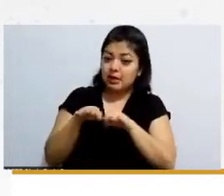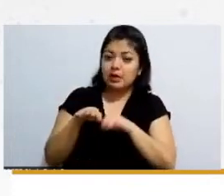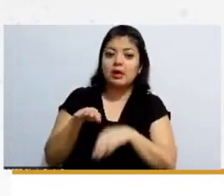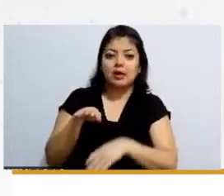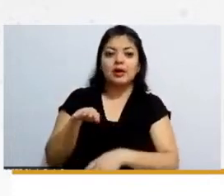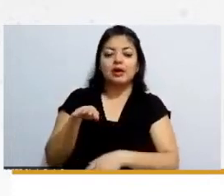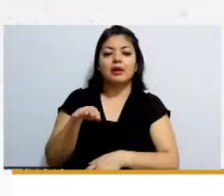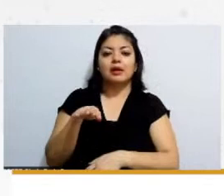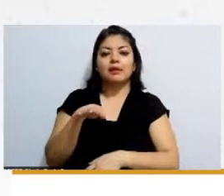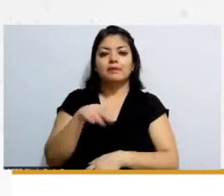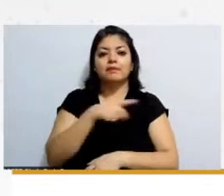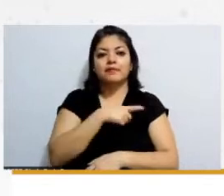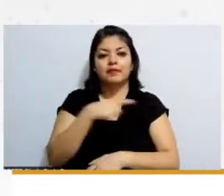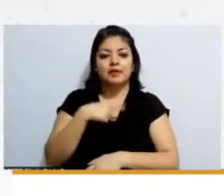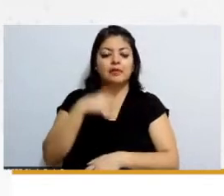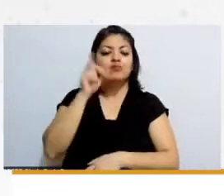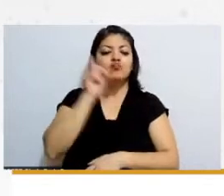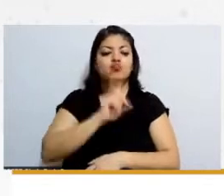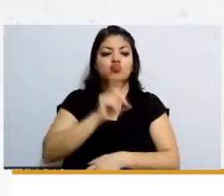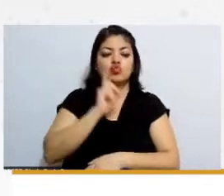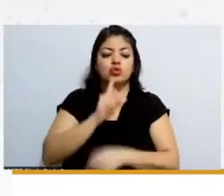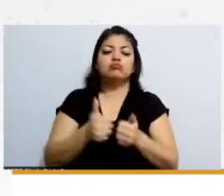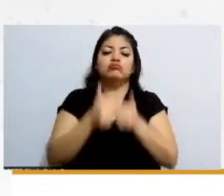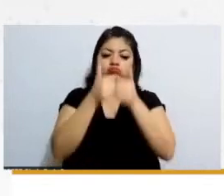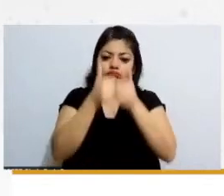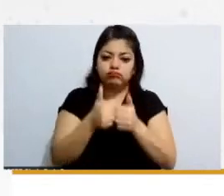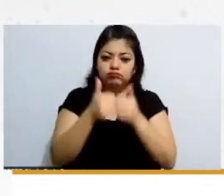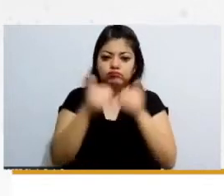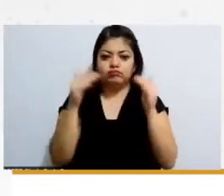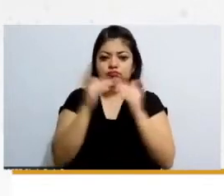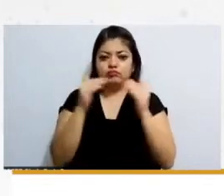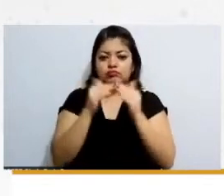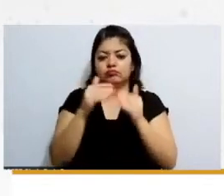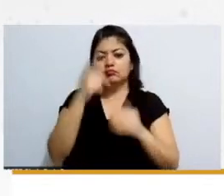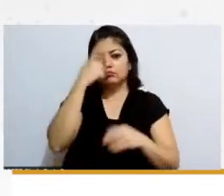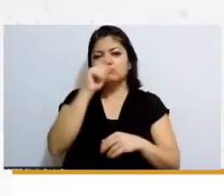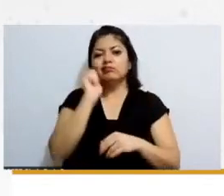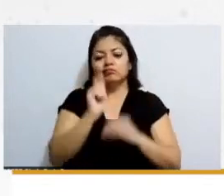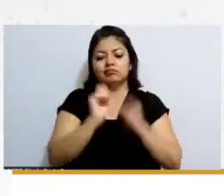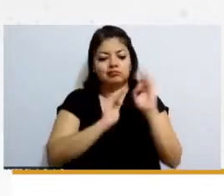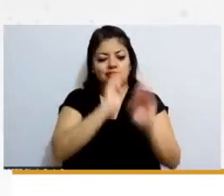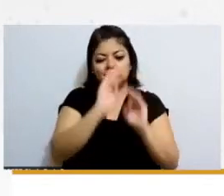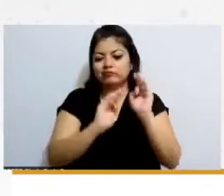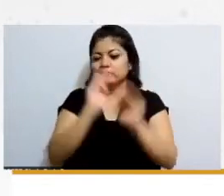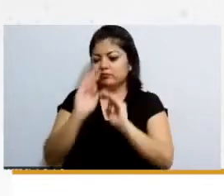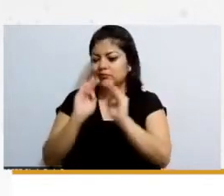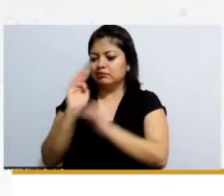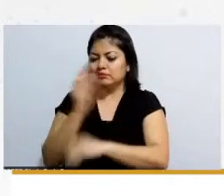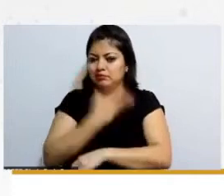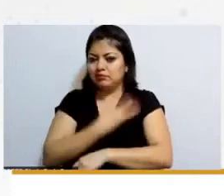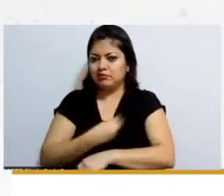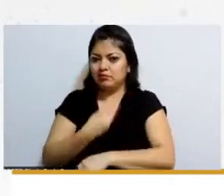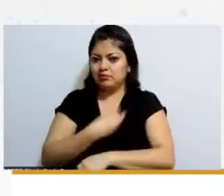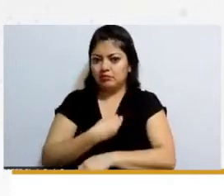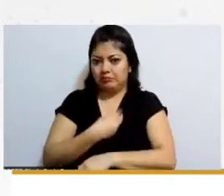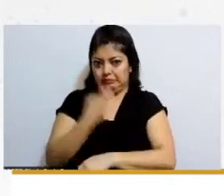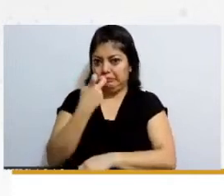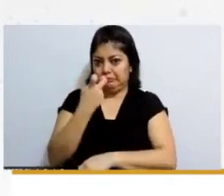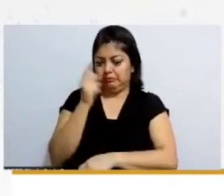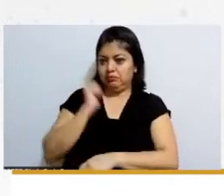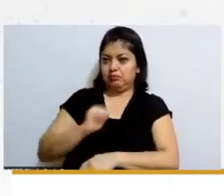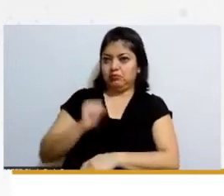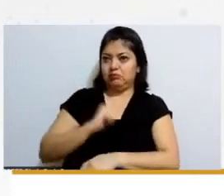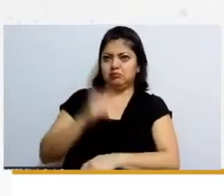la mujer se quedaba en casa para el cuidado de los hijos entonces no había